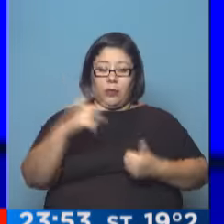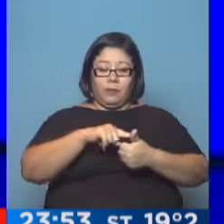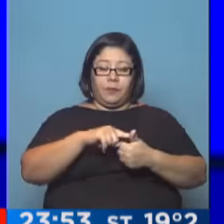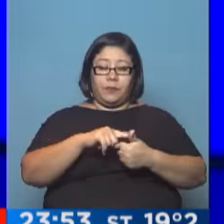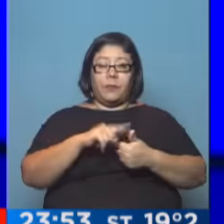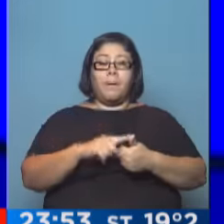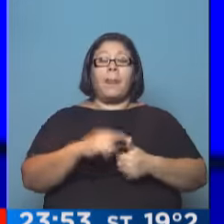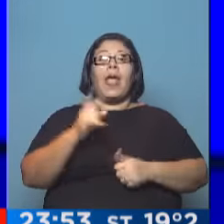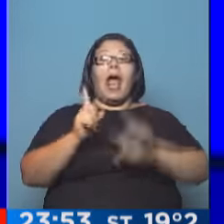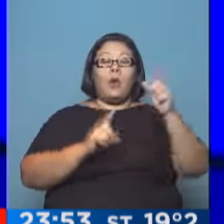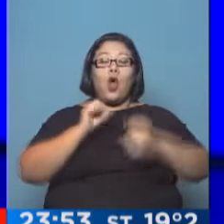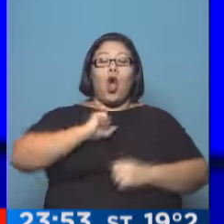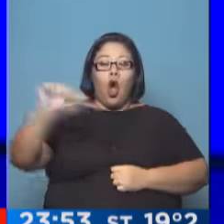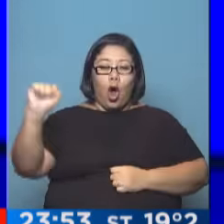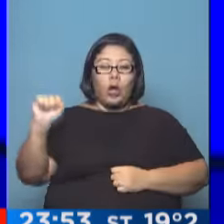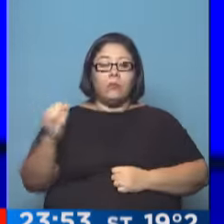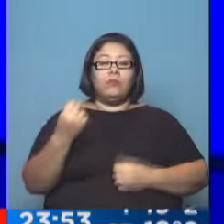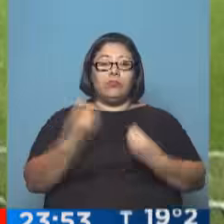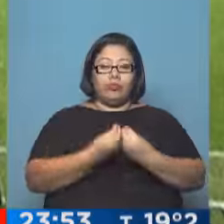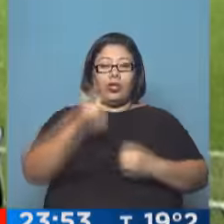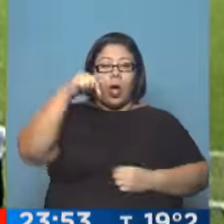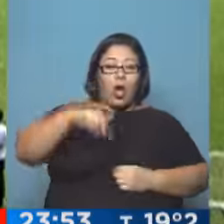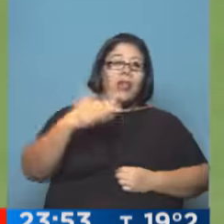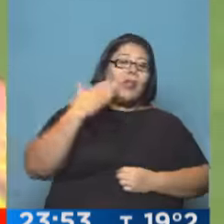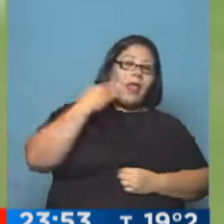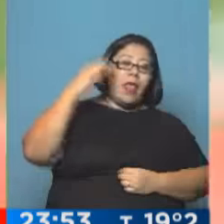muchos goles. Vamos a repasar todo lo que ha sucedido entre esta tarde y noche.